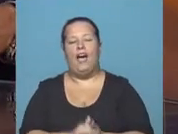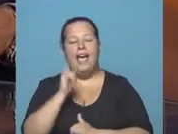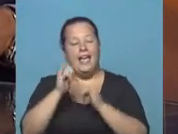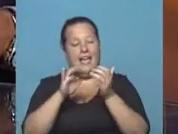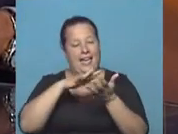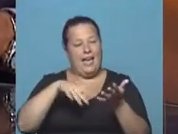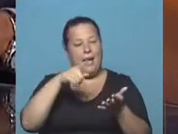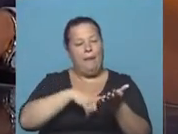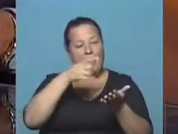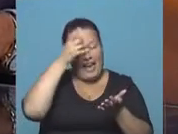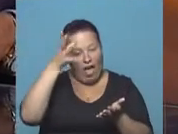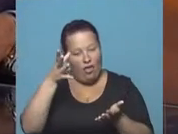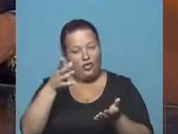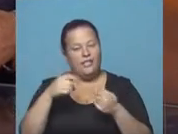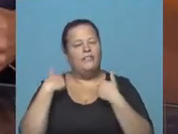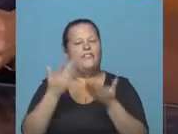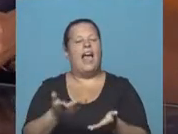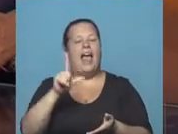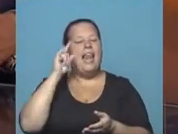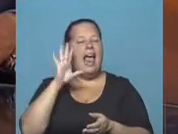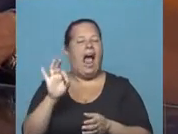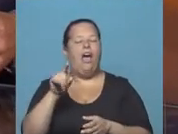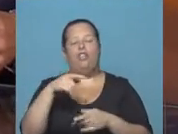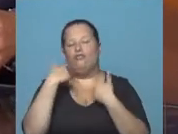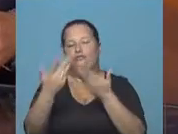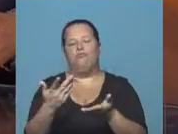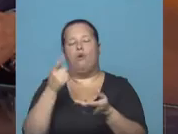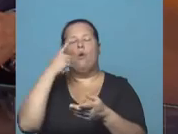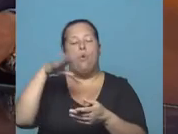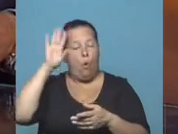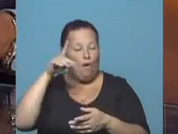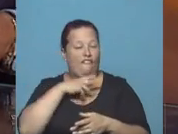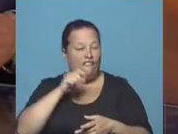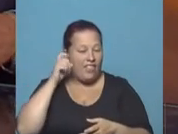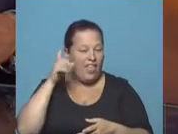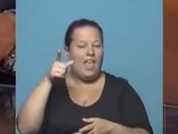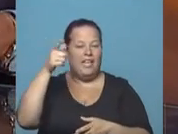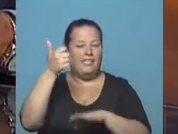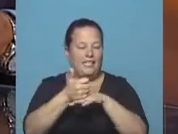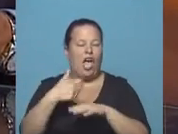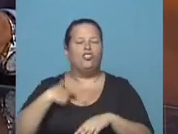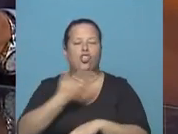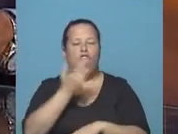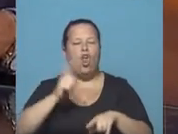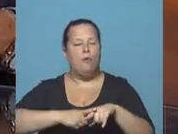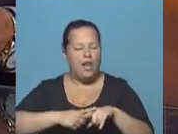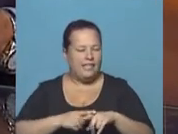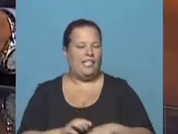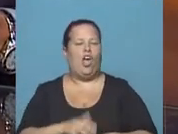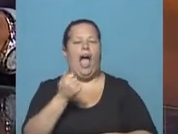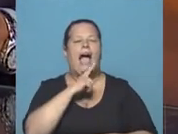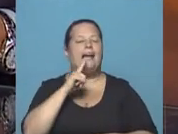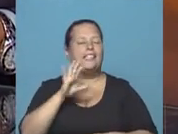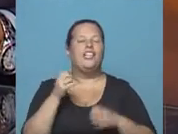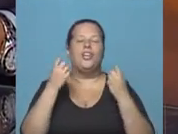Página 12 el legado. Fidel, su legado, ni más ni menos que desde Cuba lo tenemos a sociólogo, politólogo Atilio